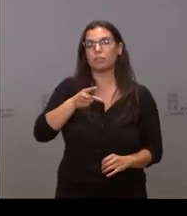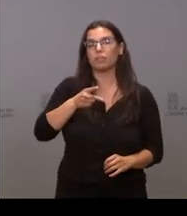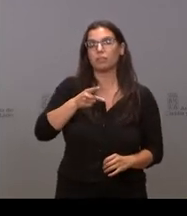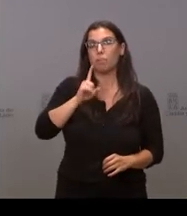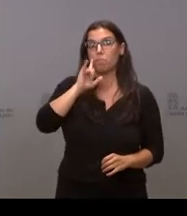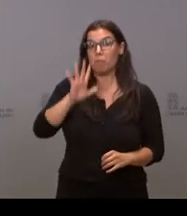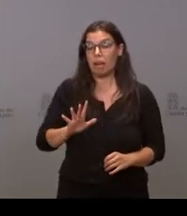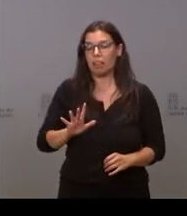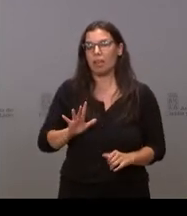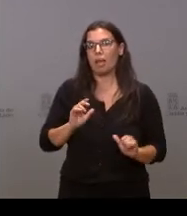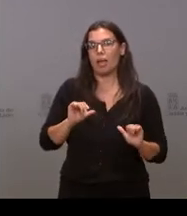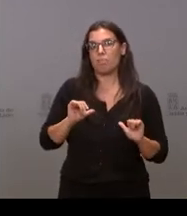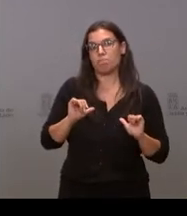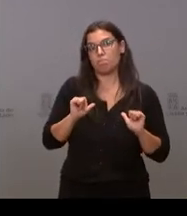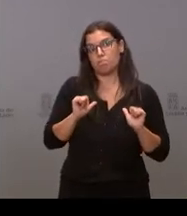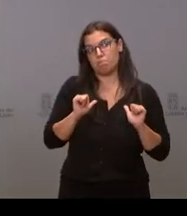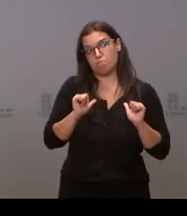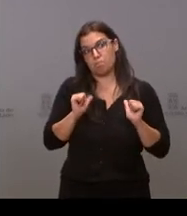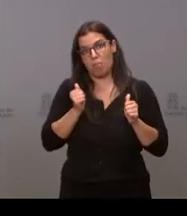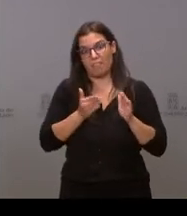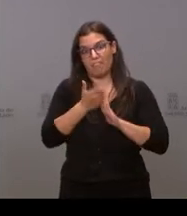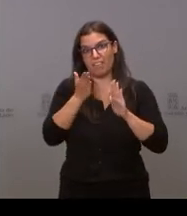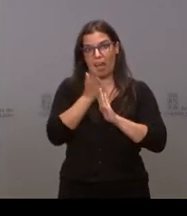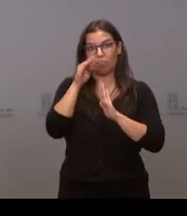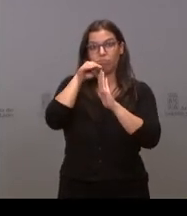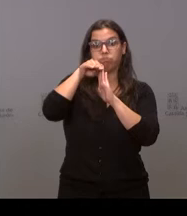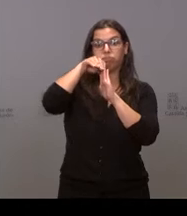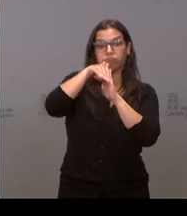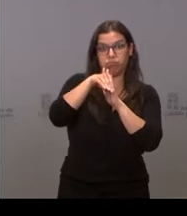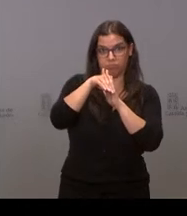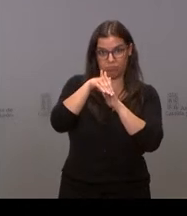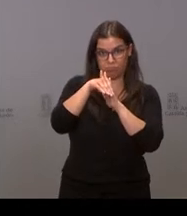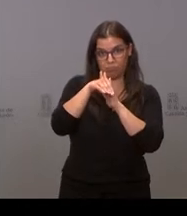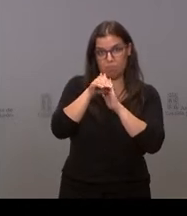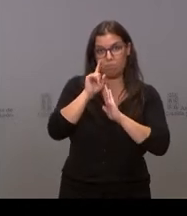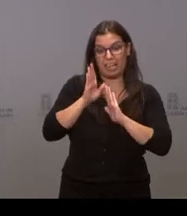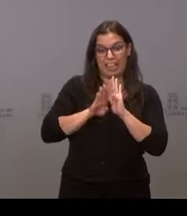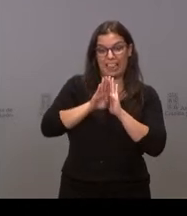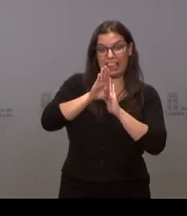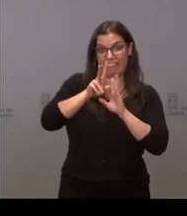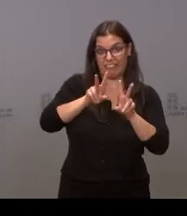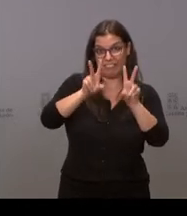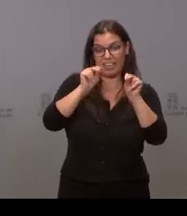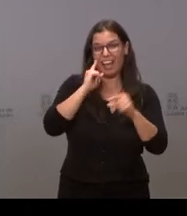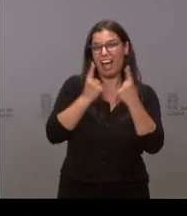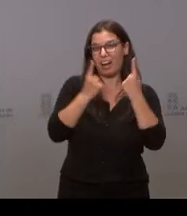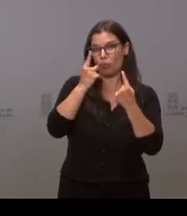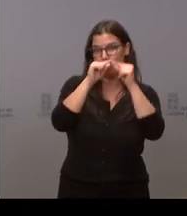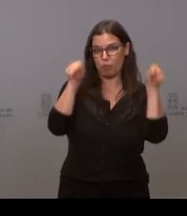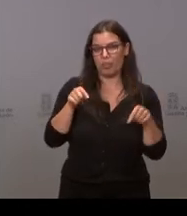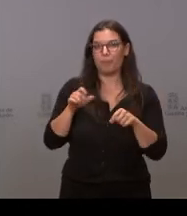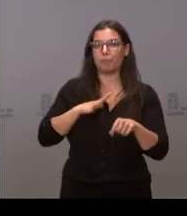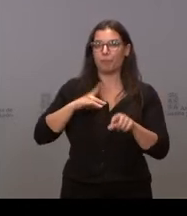comienza el final de la curva de ascenso en algunas provincias. Se pasa a la siguiente